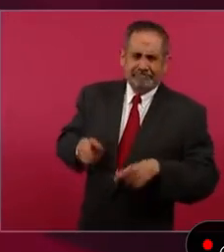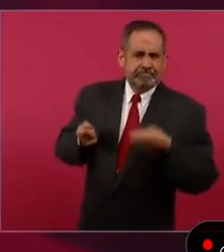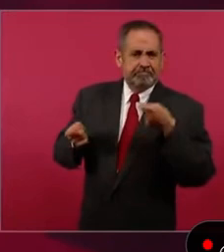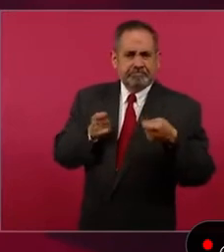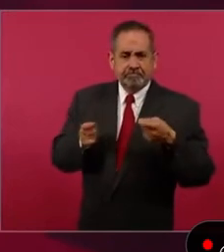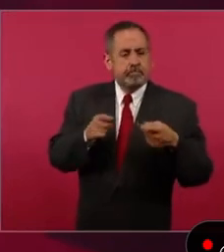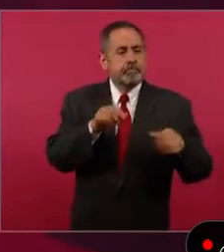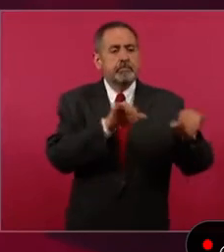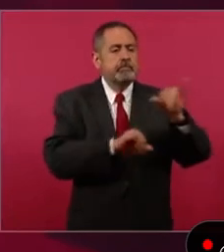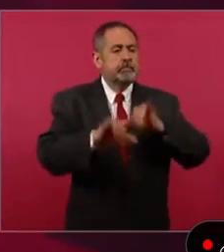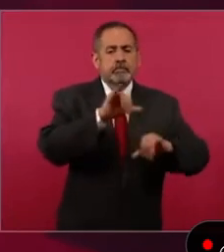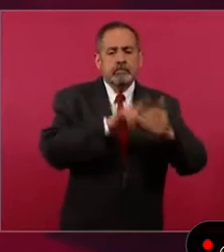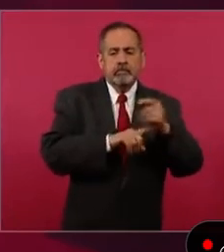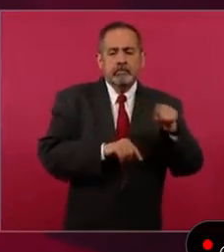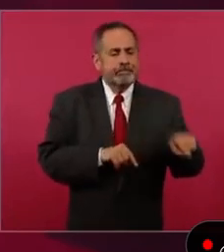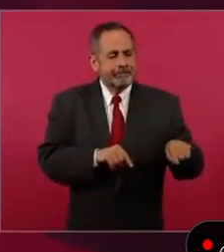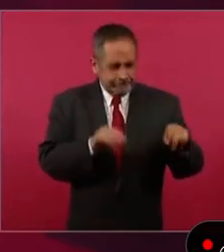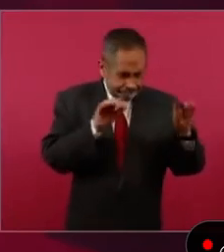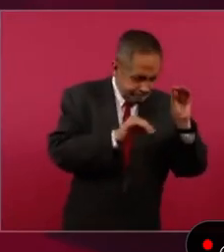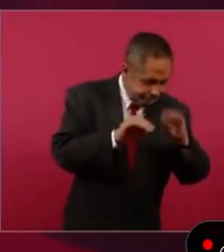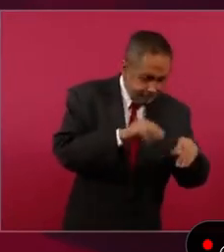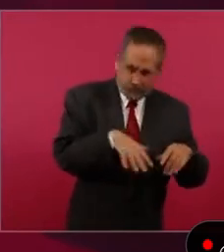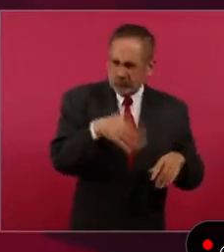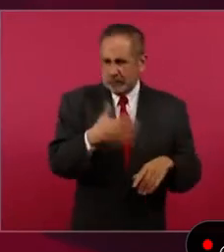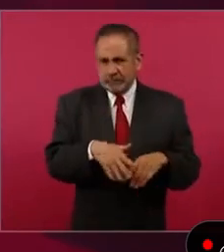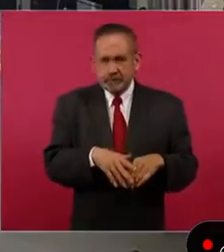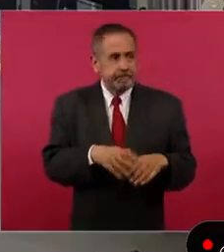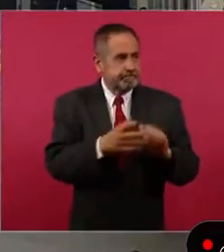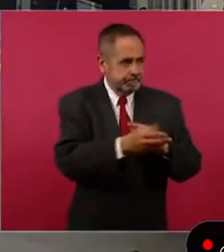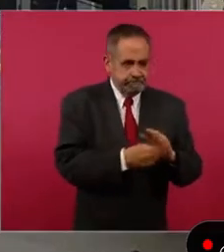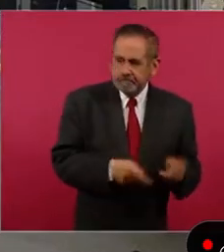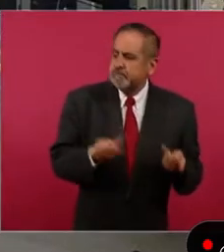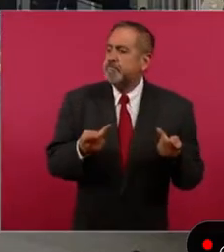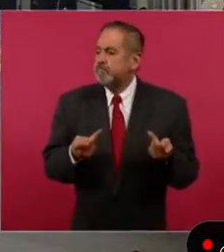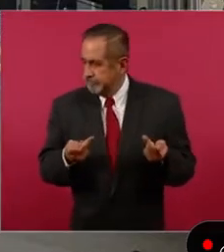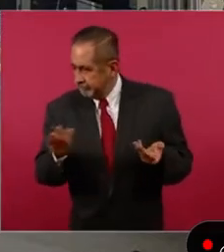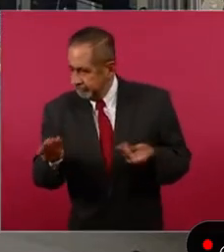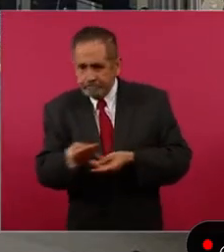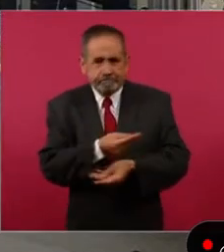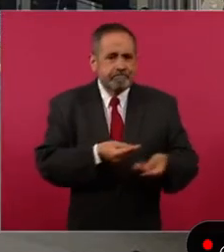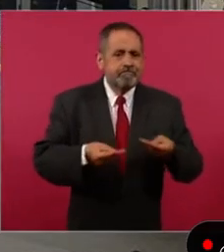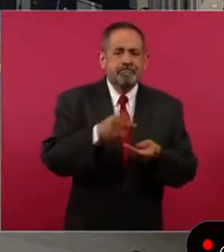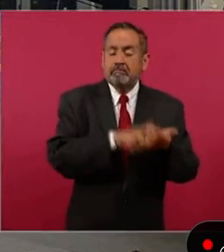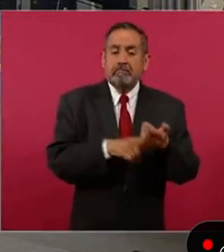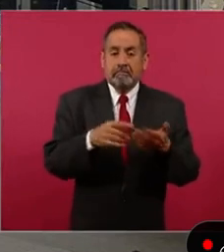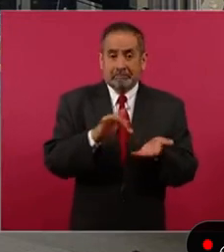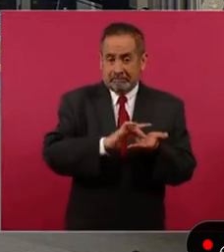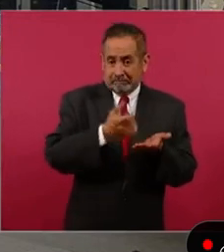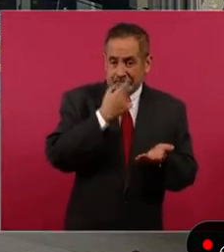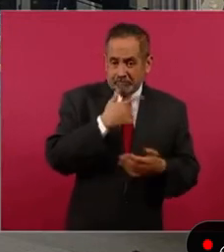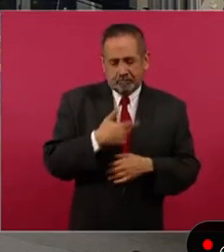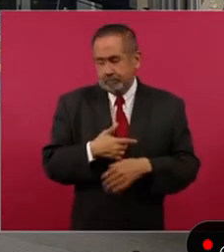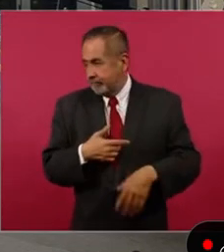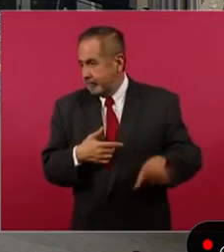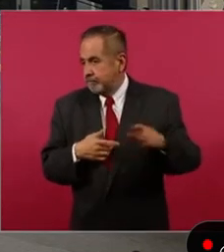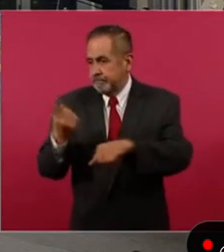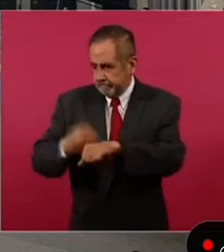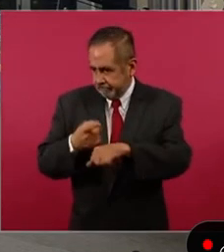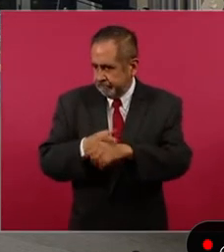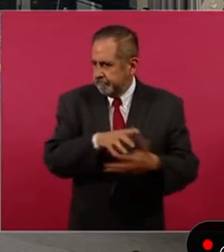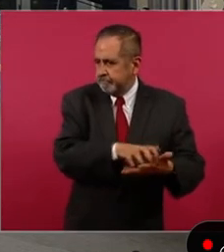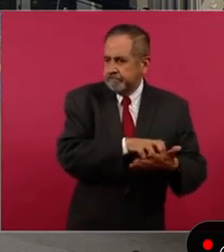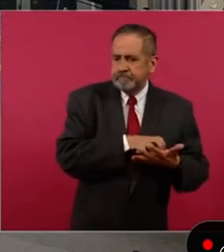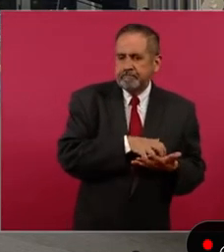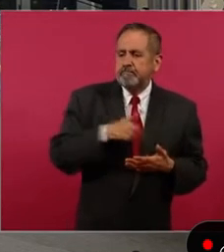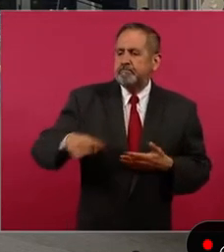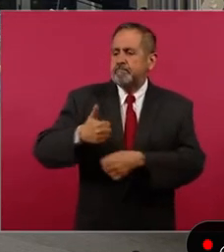los laboratorios, los que trafican con las enfermedades, con el